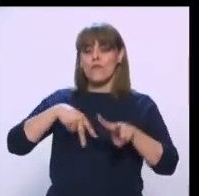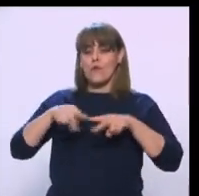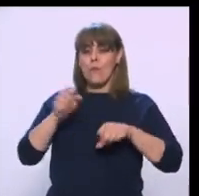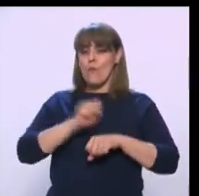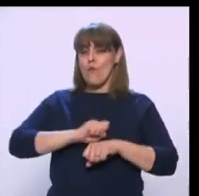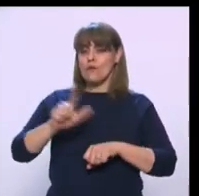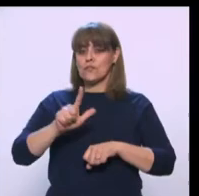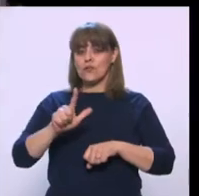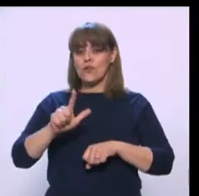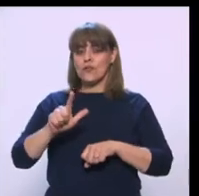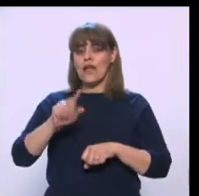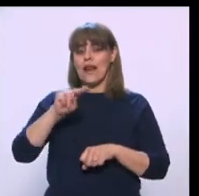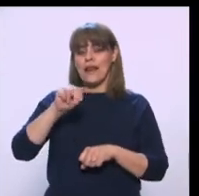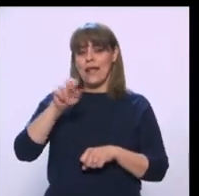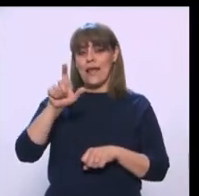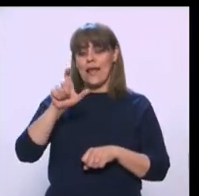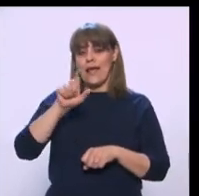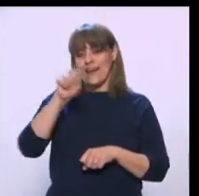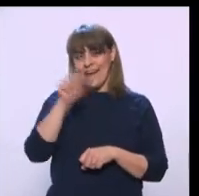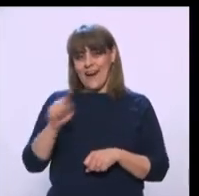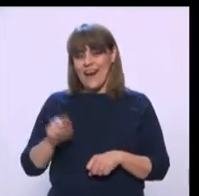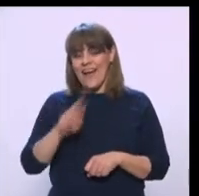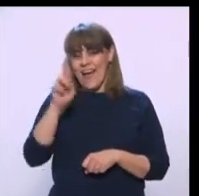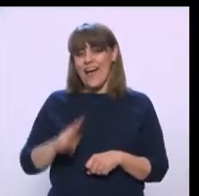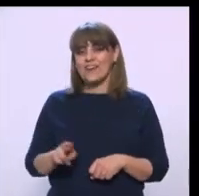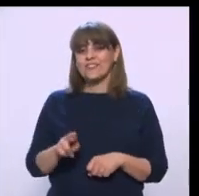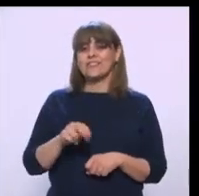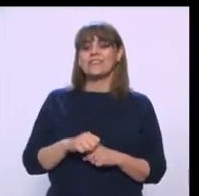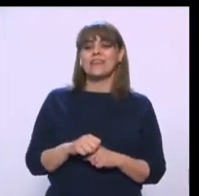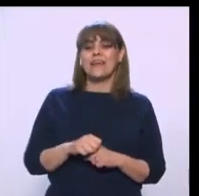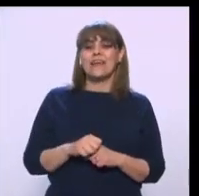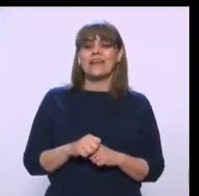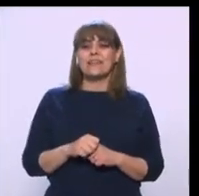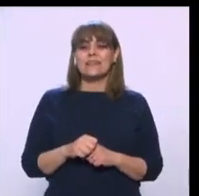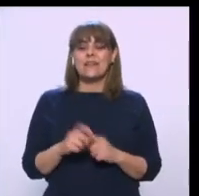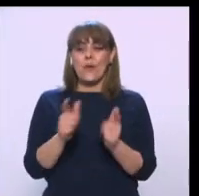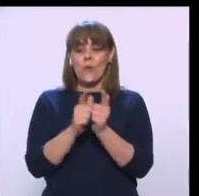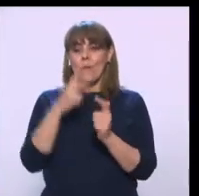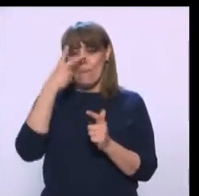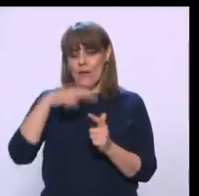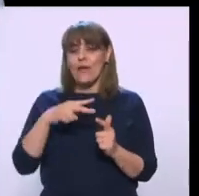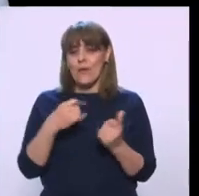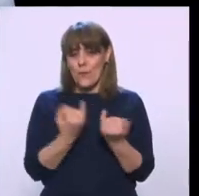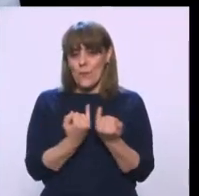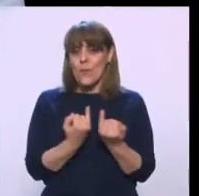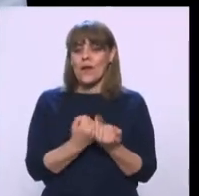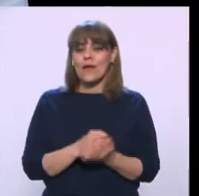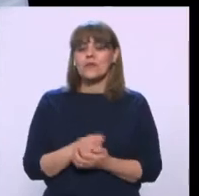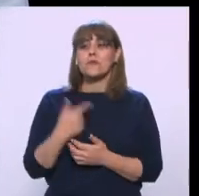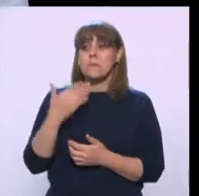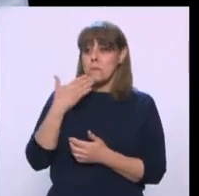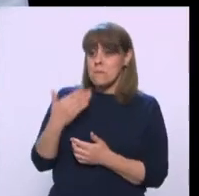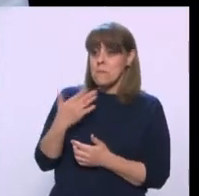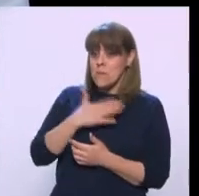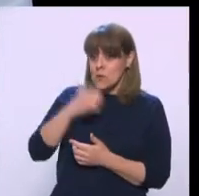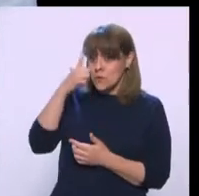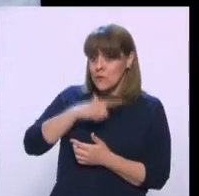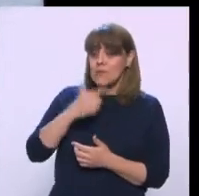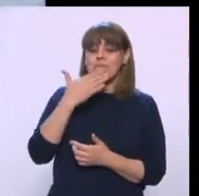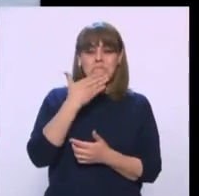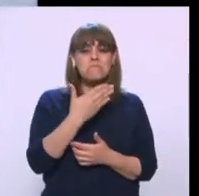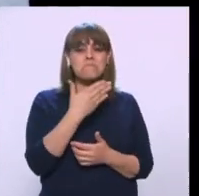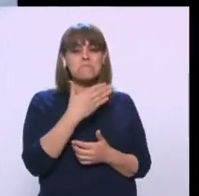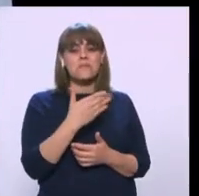de los rayos de Necaxa, la selección mexicana. ¿Cómo estás, Carlos? Muy buenas noches. Hola, Antonio. Estoy muy bien. Muchas gracias. ¿Tú qué tal? ¿Cómo estás?